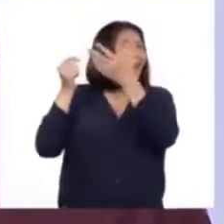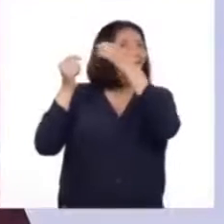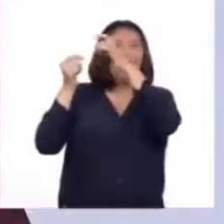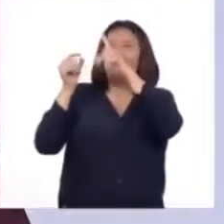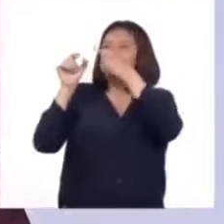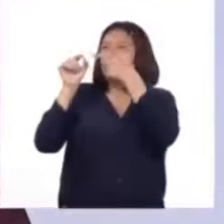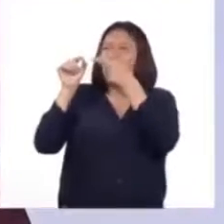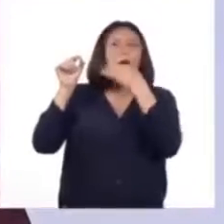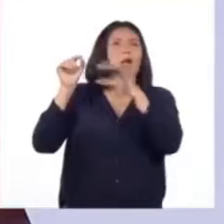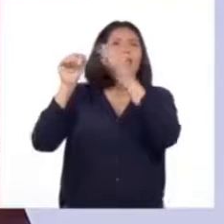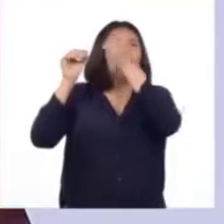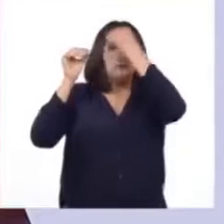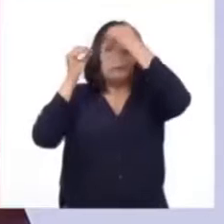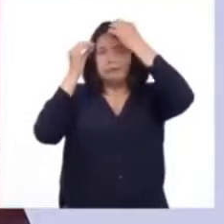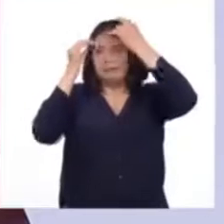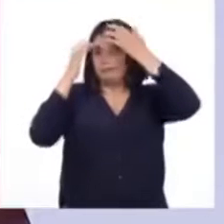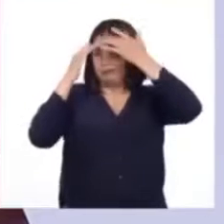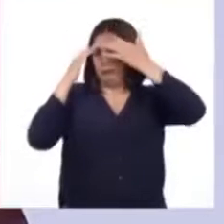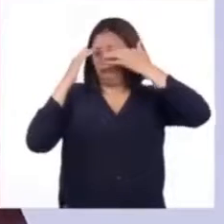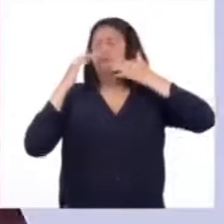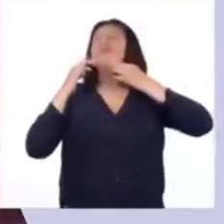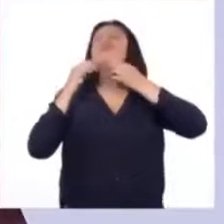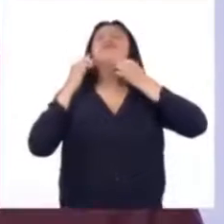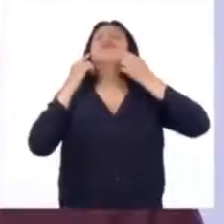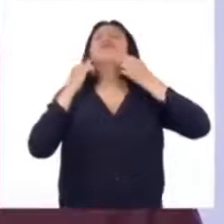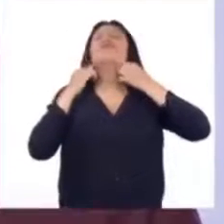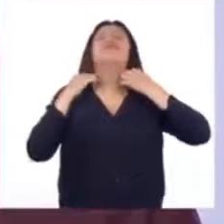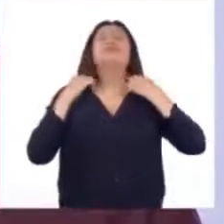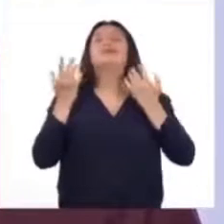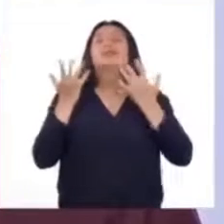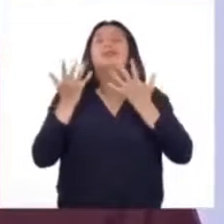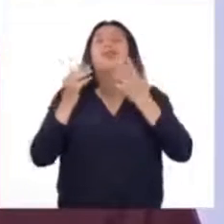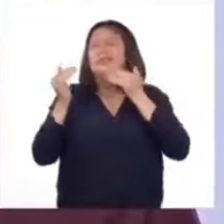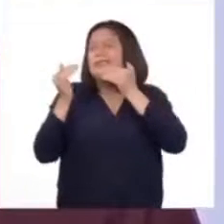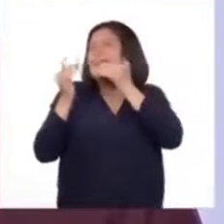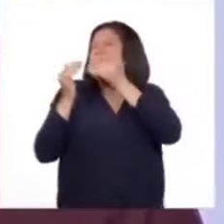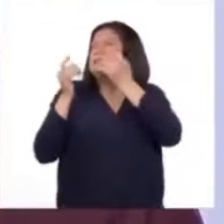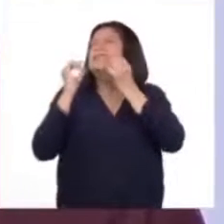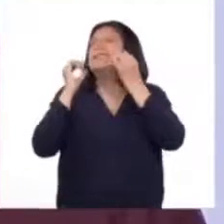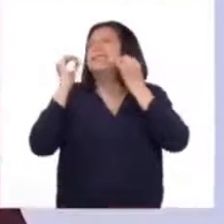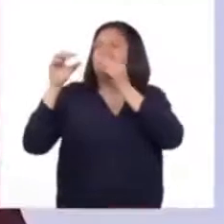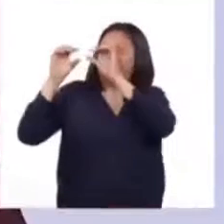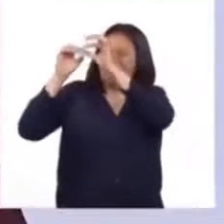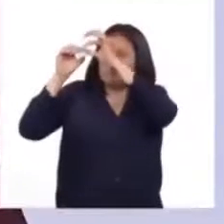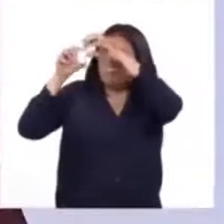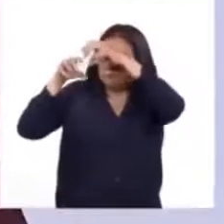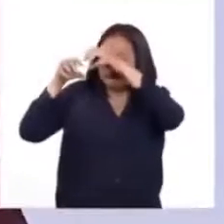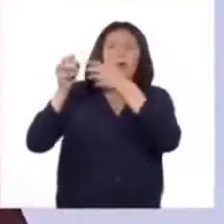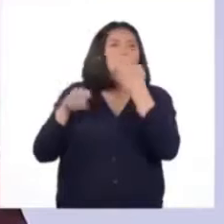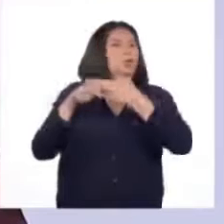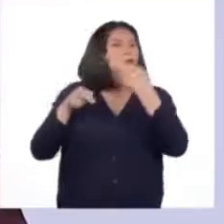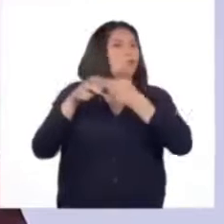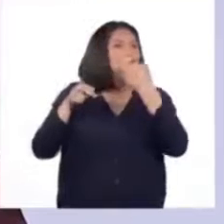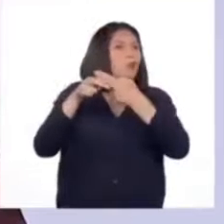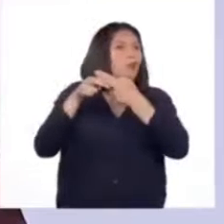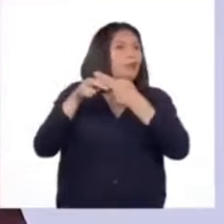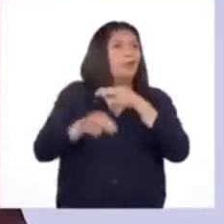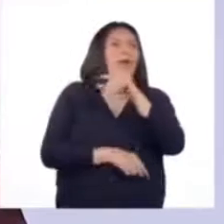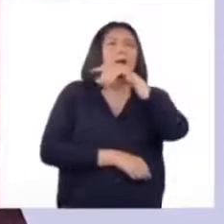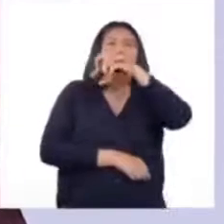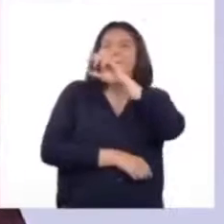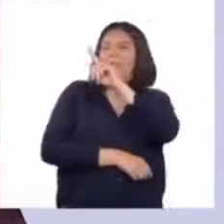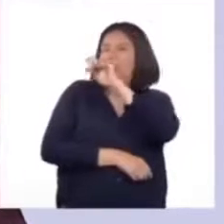hipotálamo viaja hacia una glándula que se encuentra muy cerca al hipotálamo y que se llama glándula